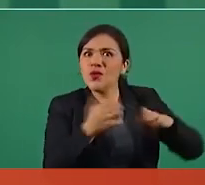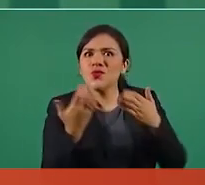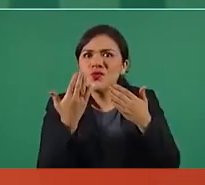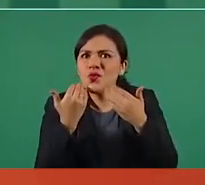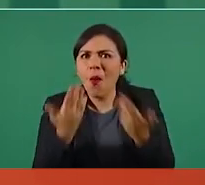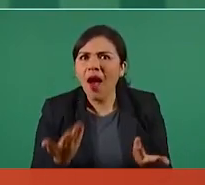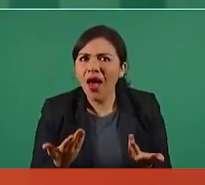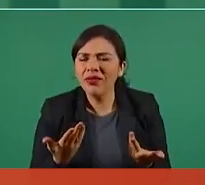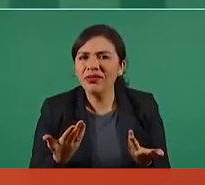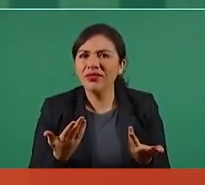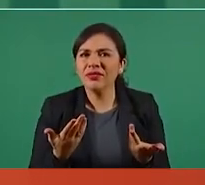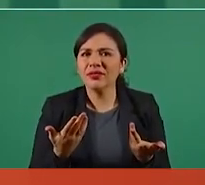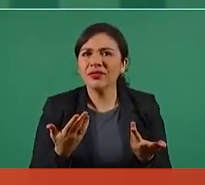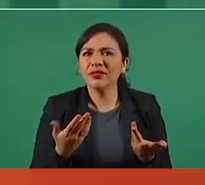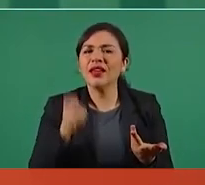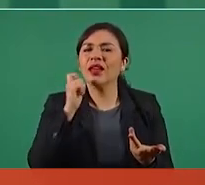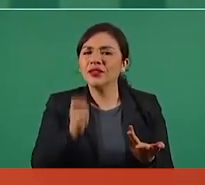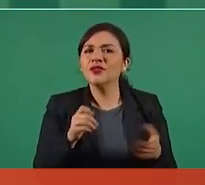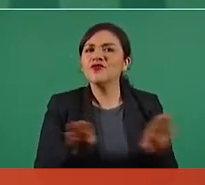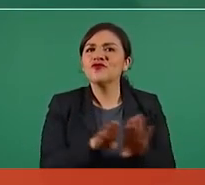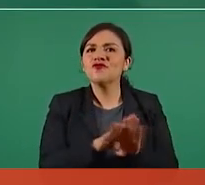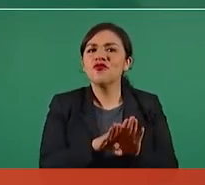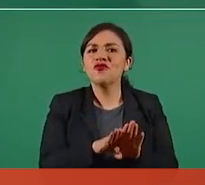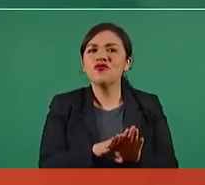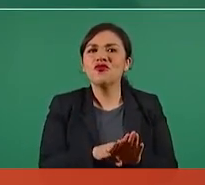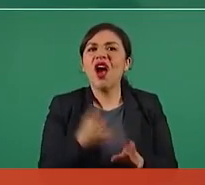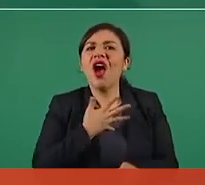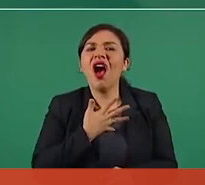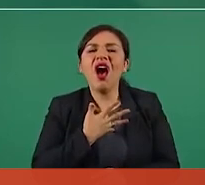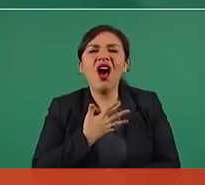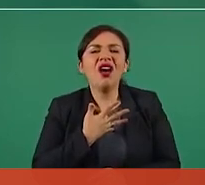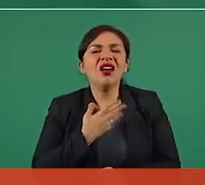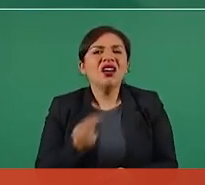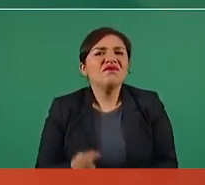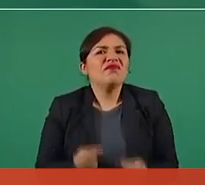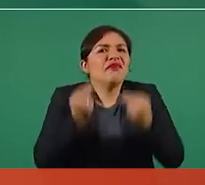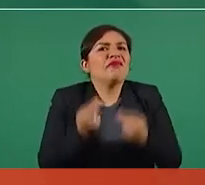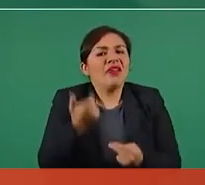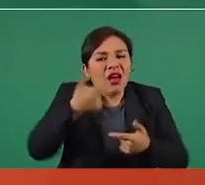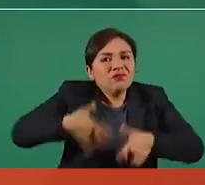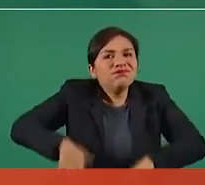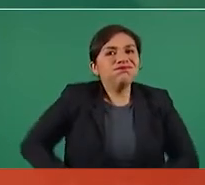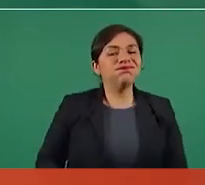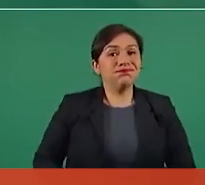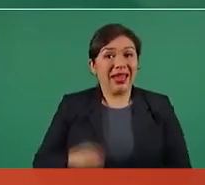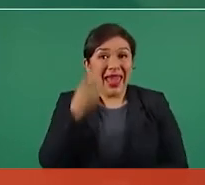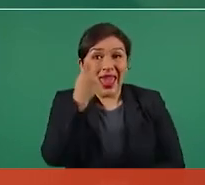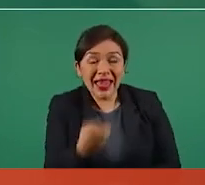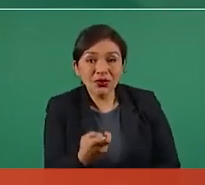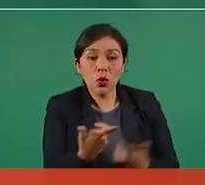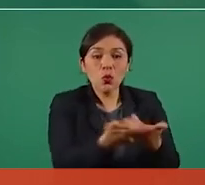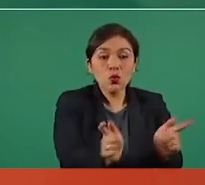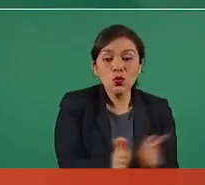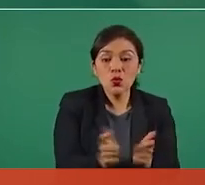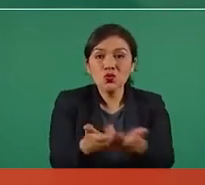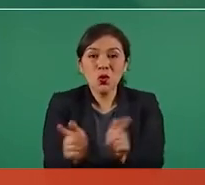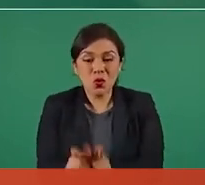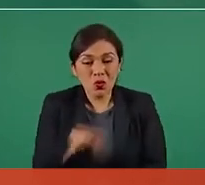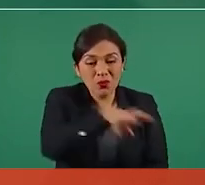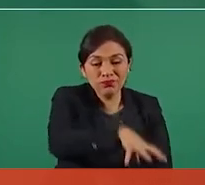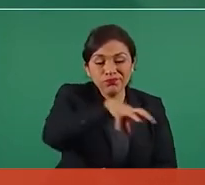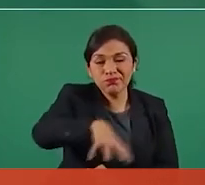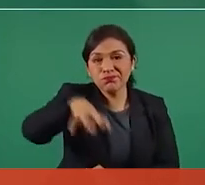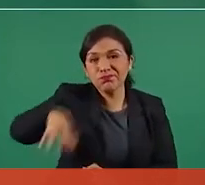que tenían el negocio. Entonces, esos grupos de intereses creados